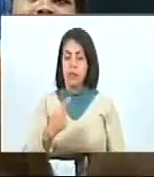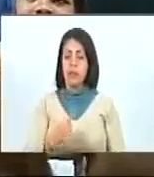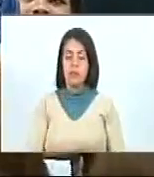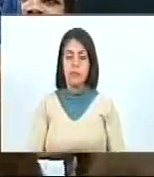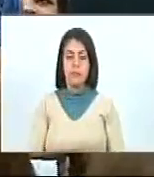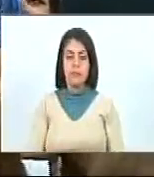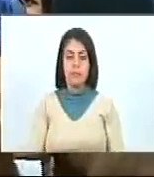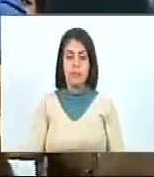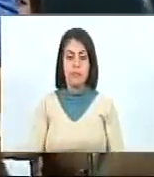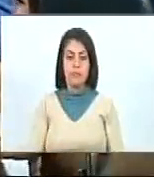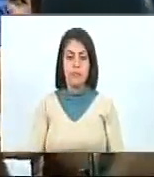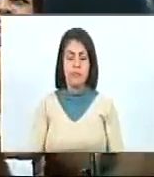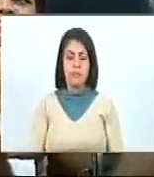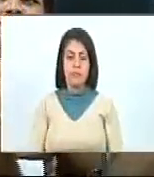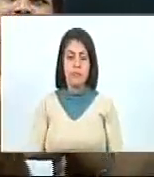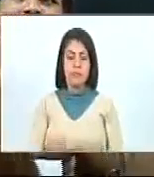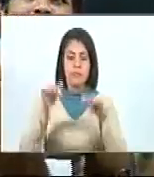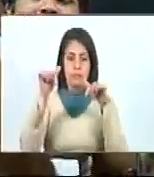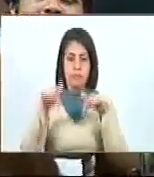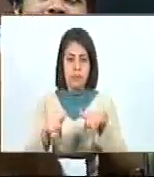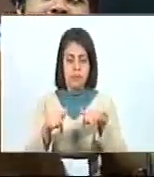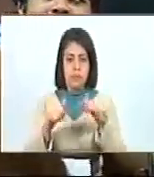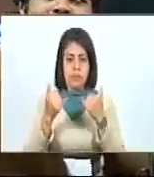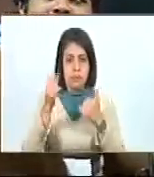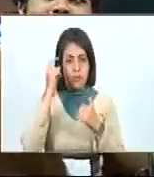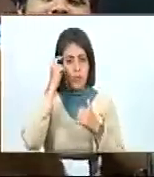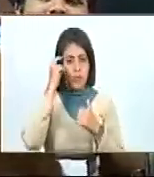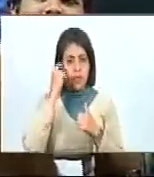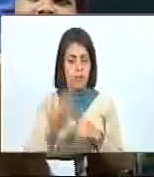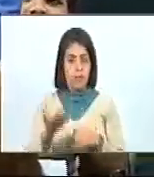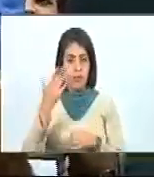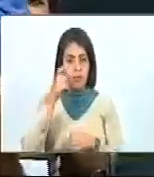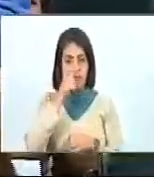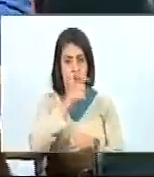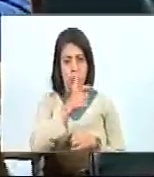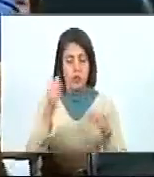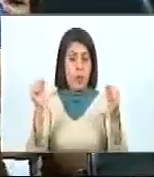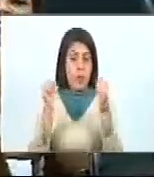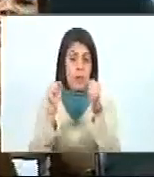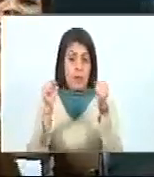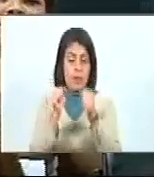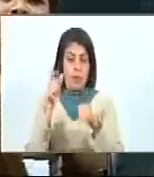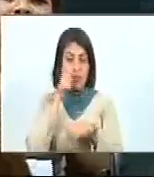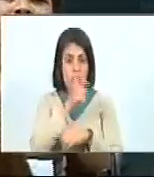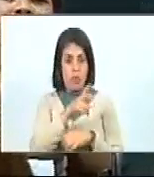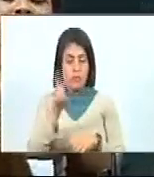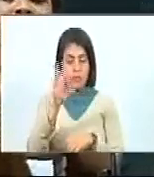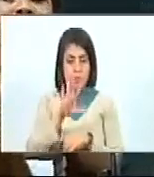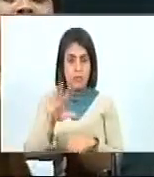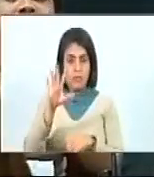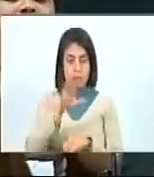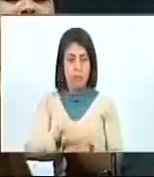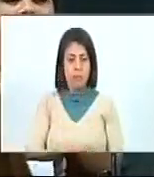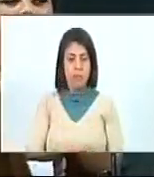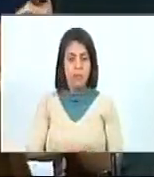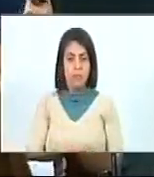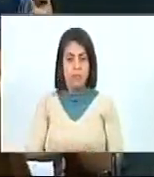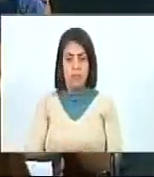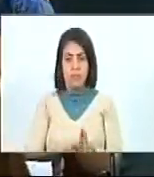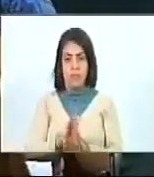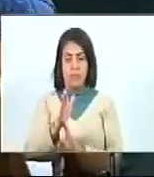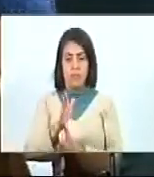que hoy, en esta fecha icónica para el pueblo de Mérida, para el pueblo de Venezuela, sigue